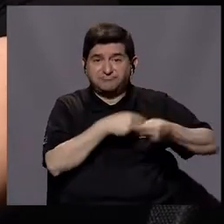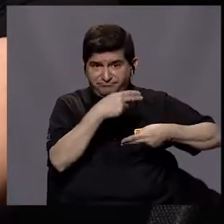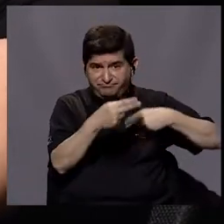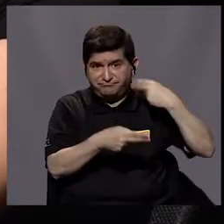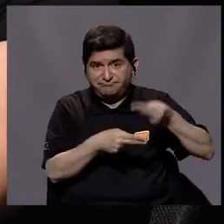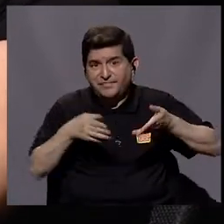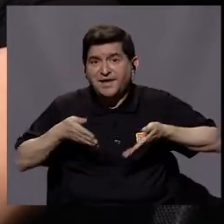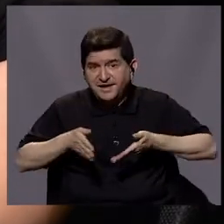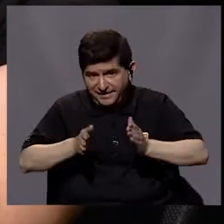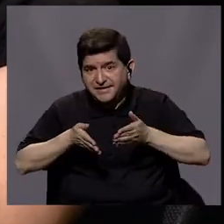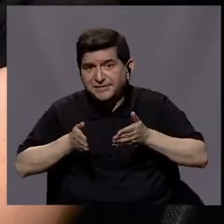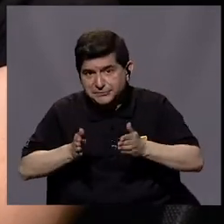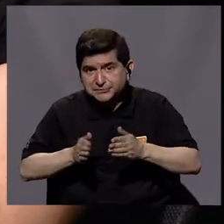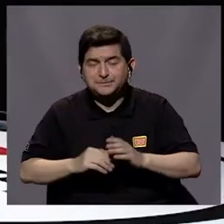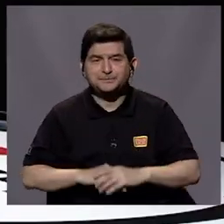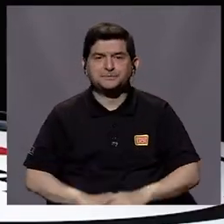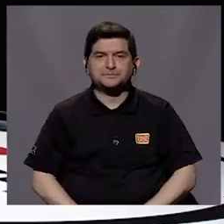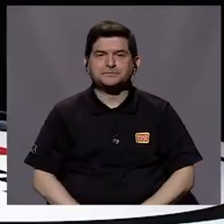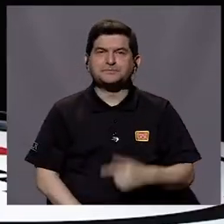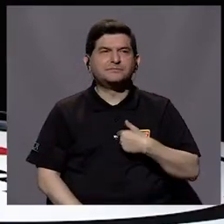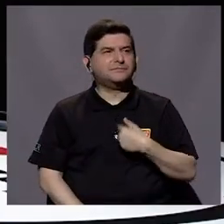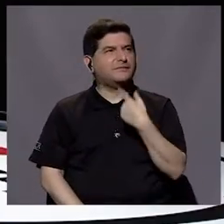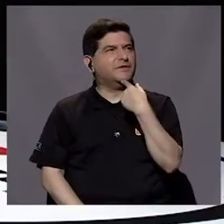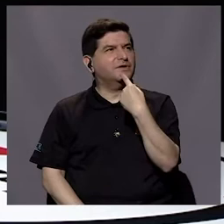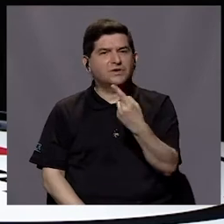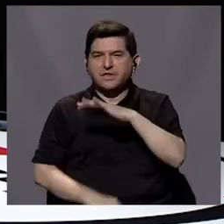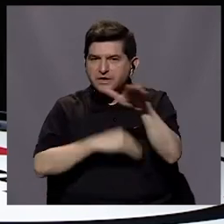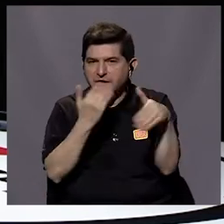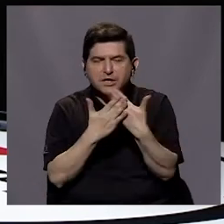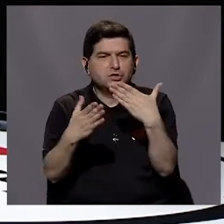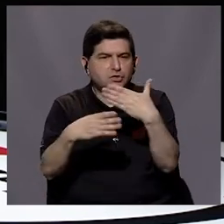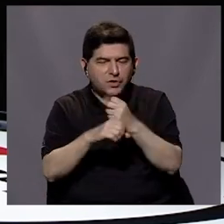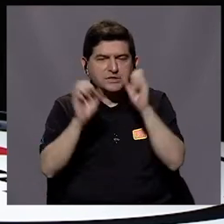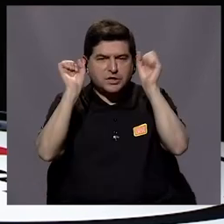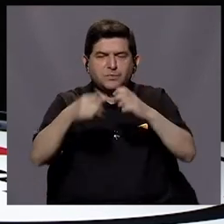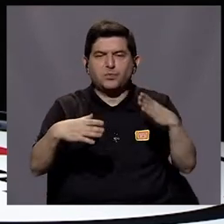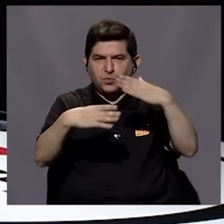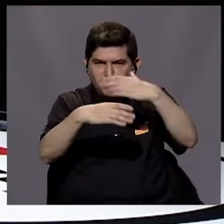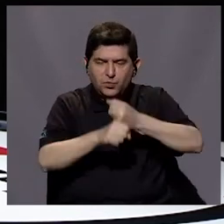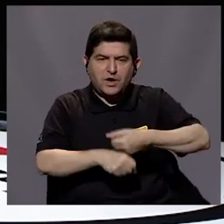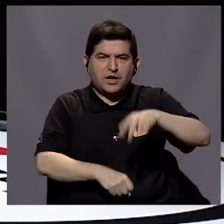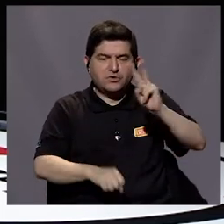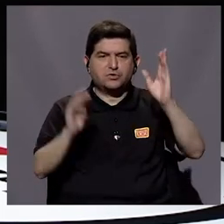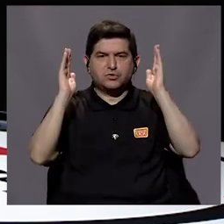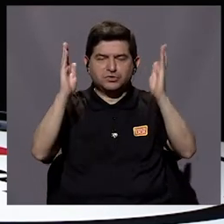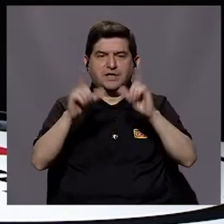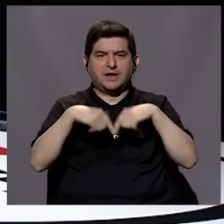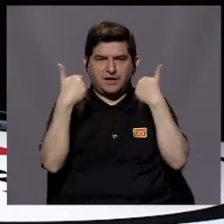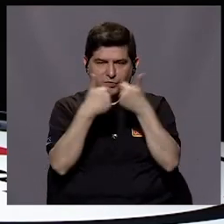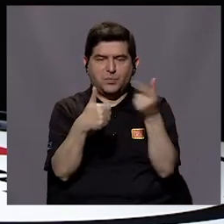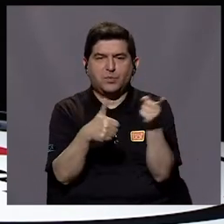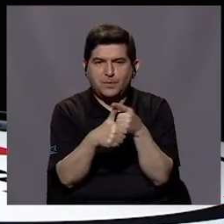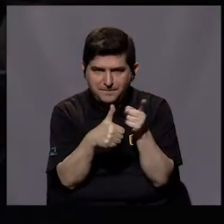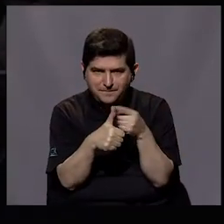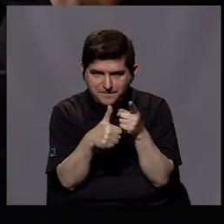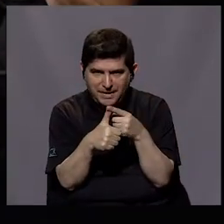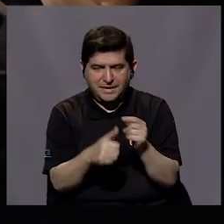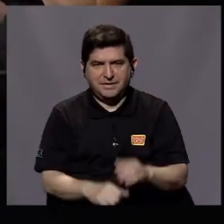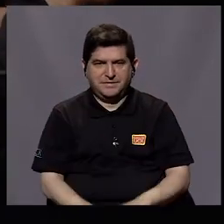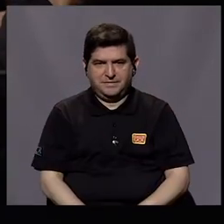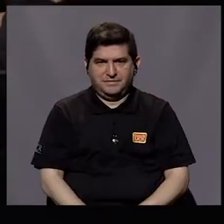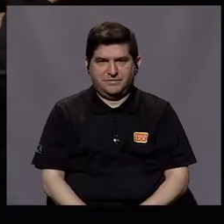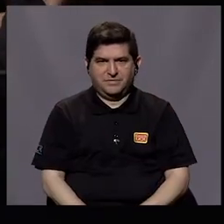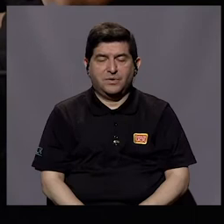heredan a los hijos. Entonces, yo diría que todo lo que hacemos se podría resumir en estos dos grandes grupos. En el primero